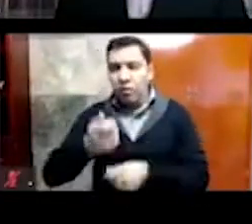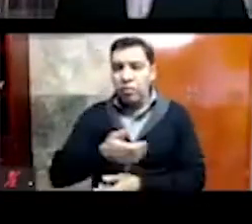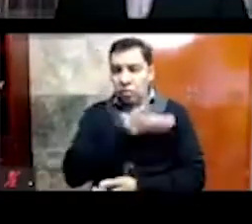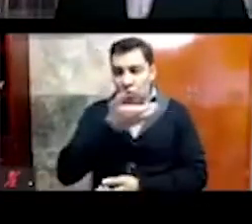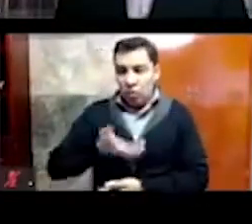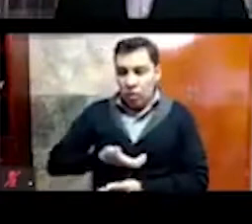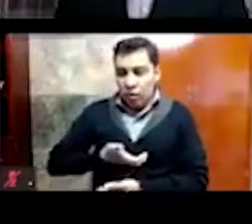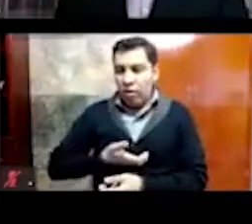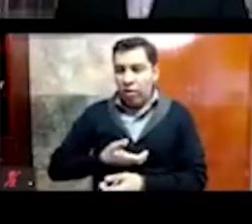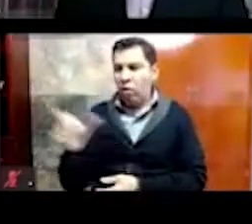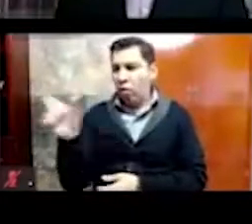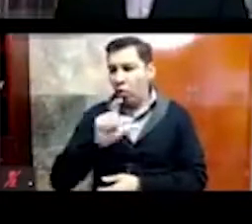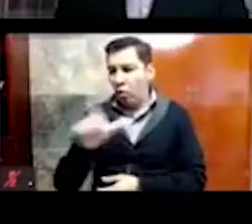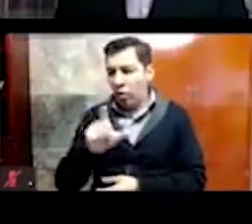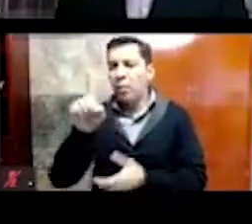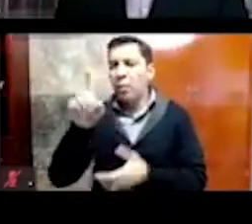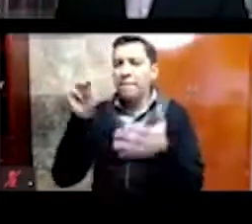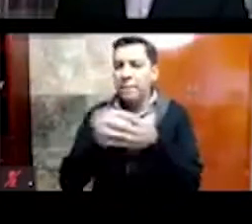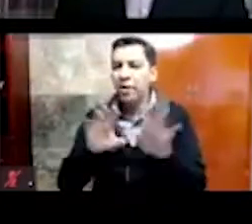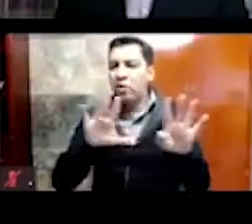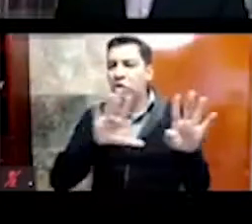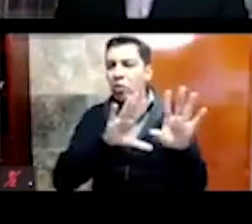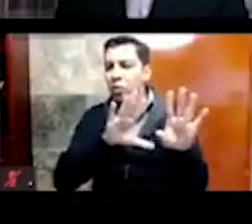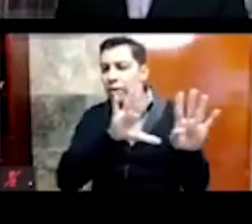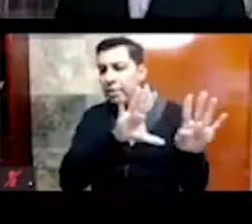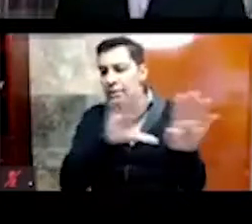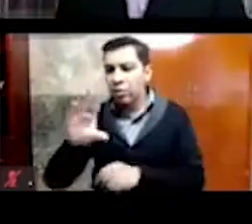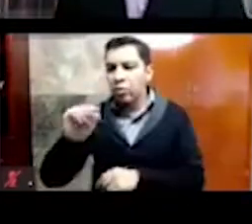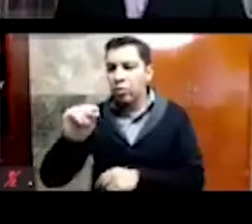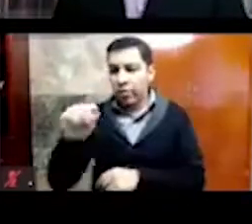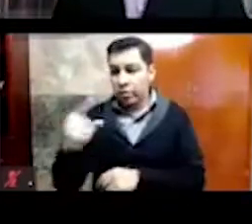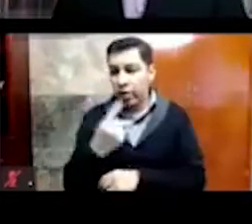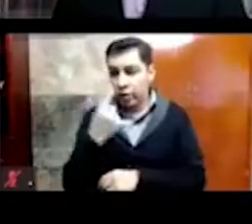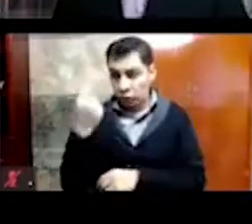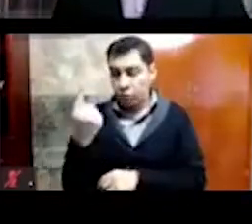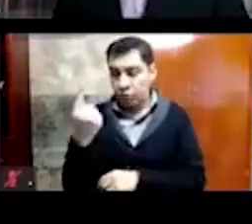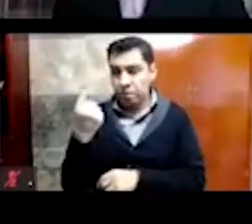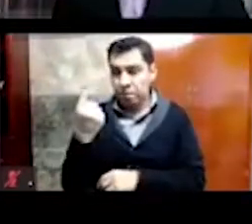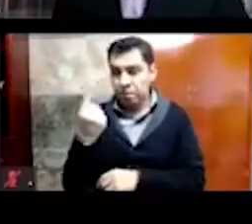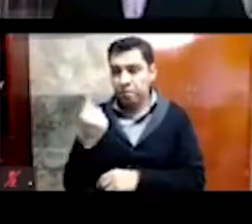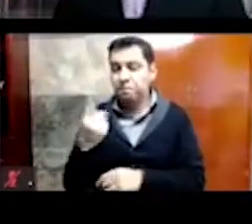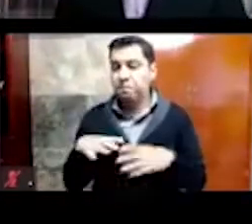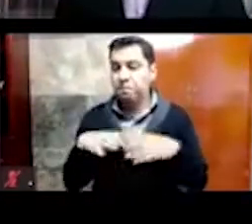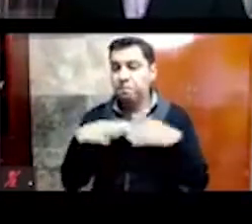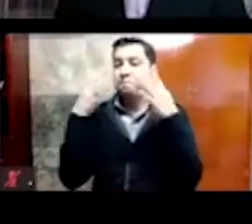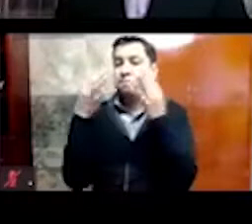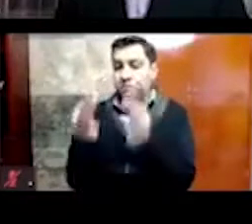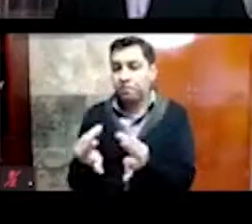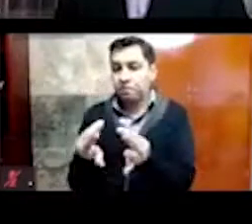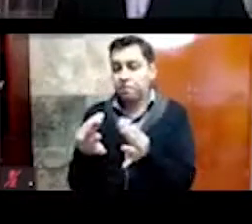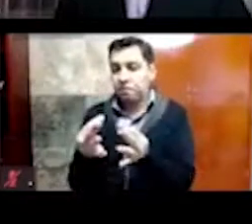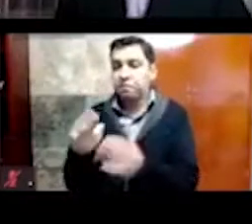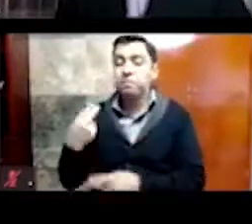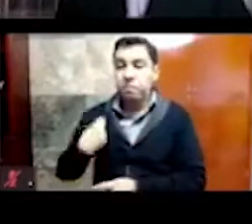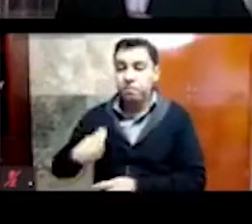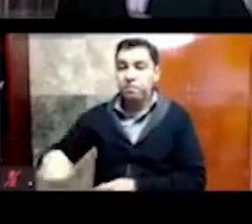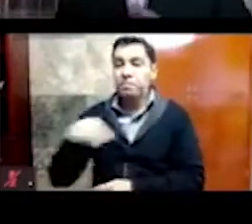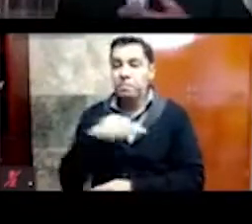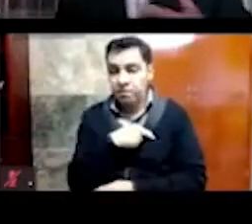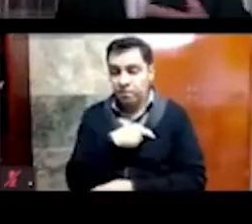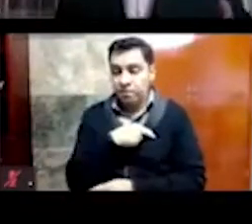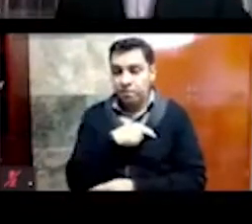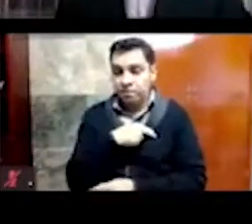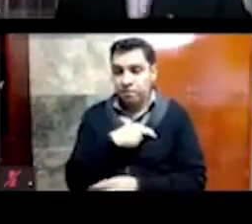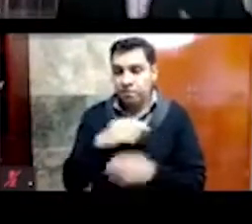1991 por el maestro Eduardo Matos Motezuma, y quisiera comentarles que nosotros, los trabajos que estamos